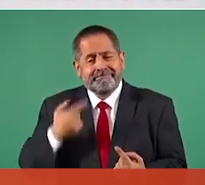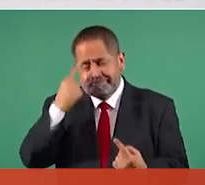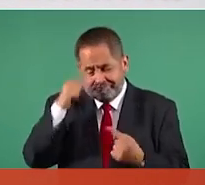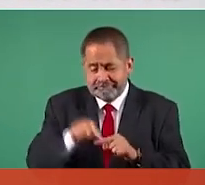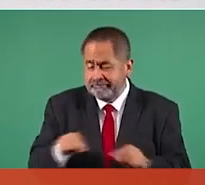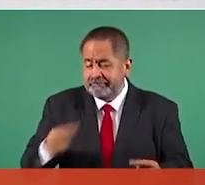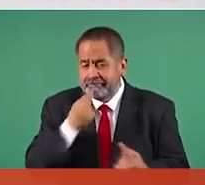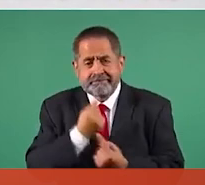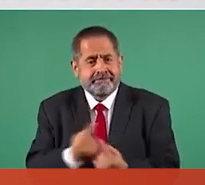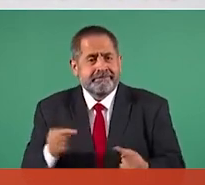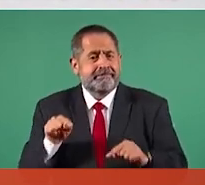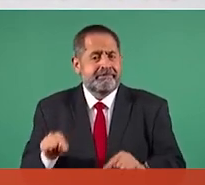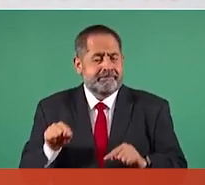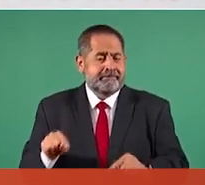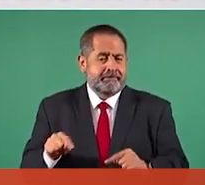los